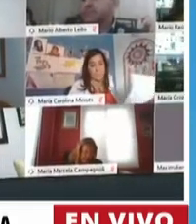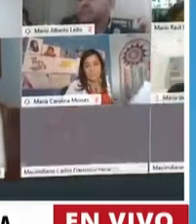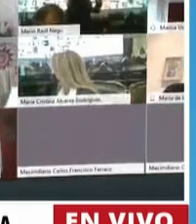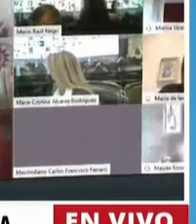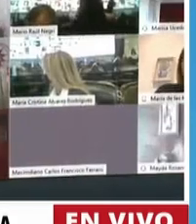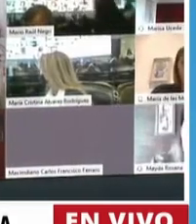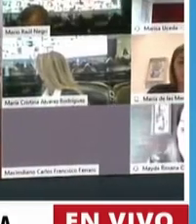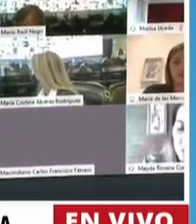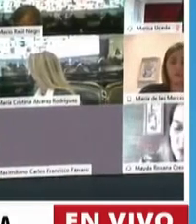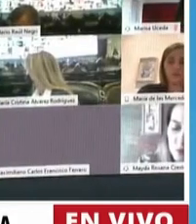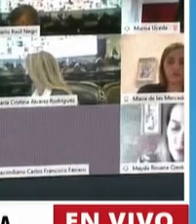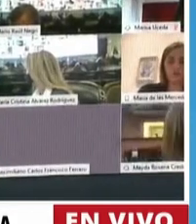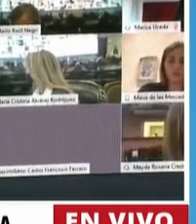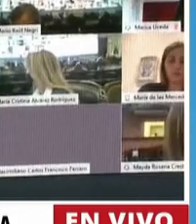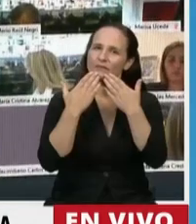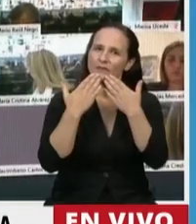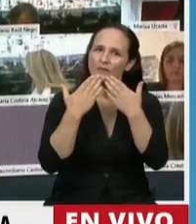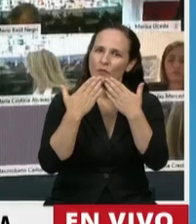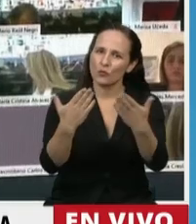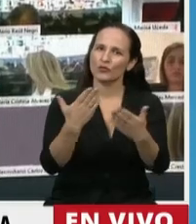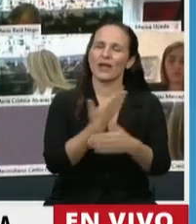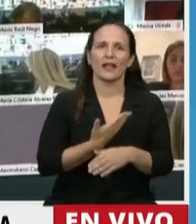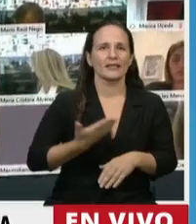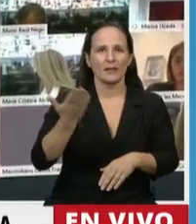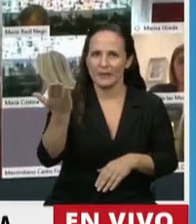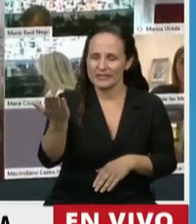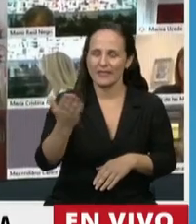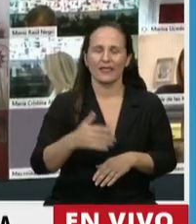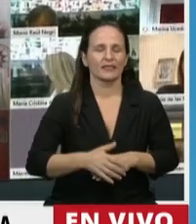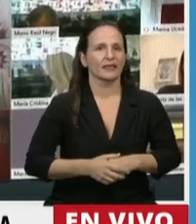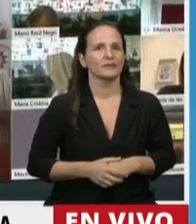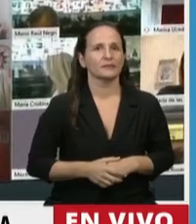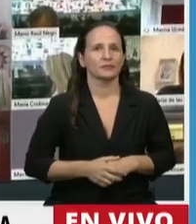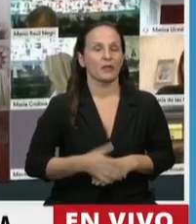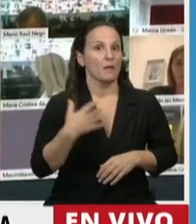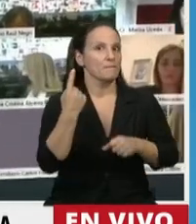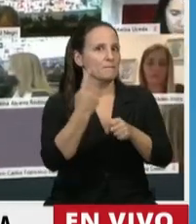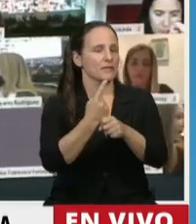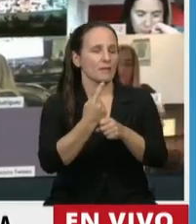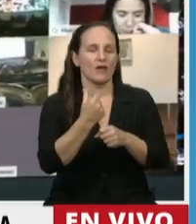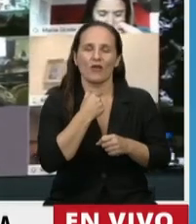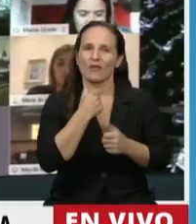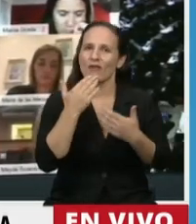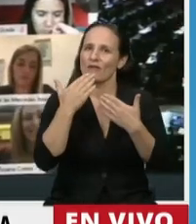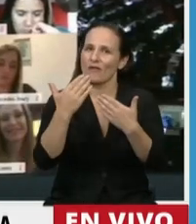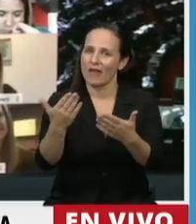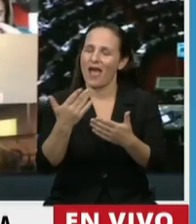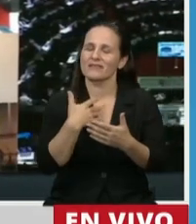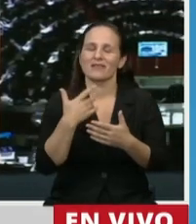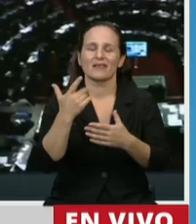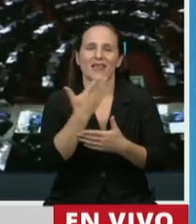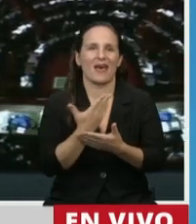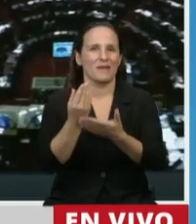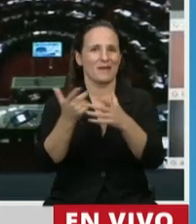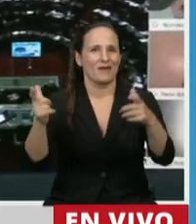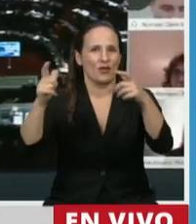Muchas gracias, Presidente. Primero, quiero agradecer a la Presidenta de la Comisión